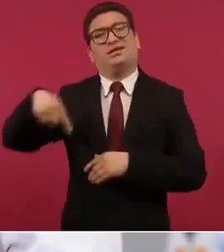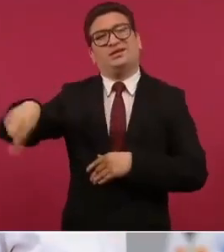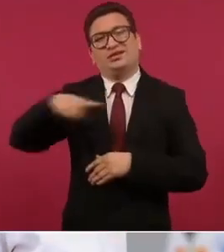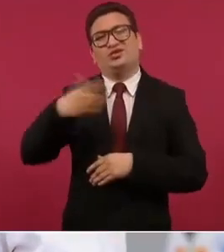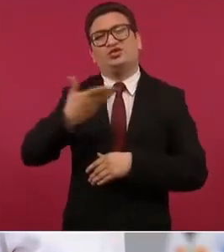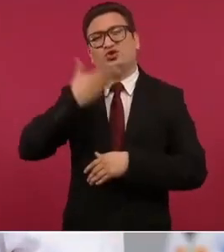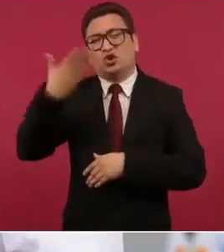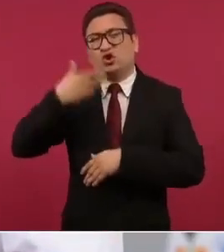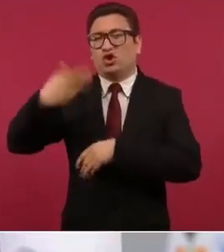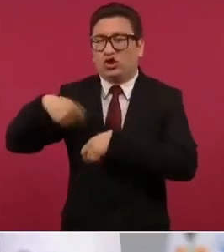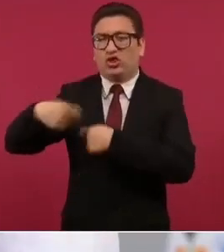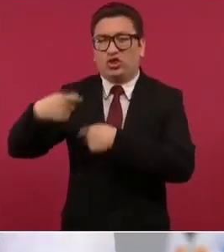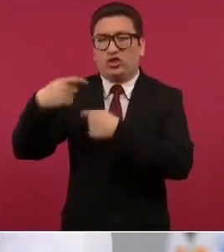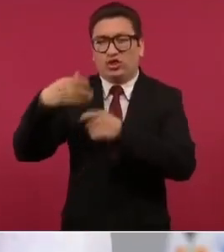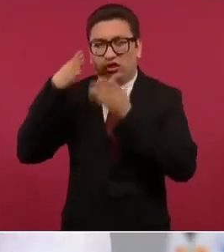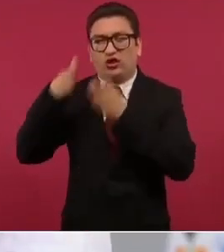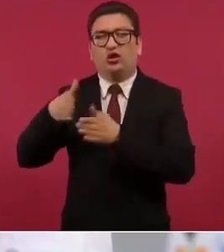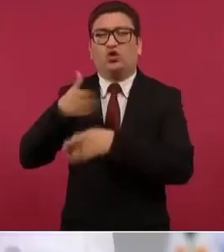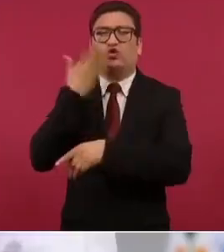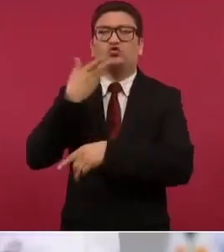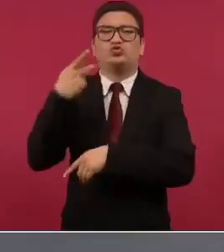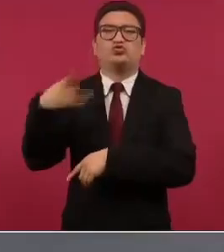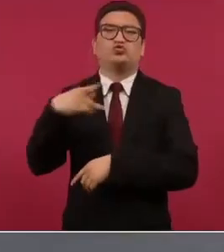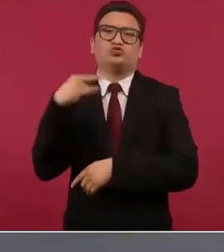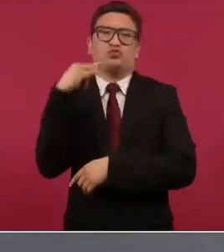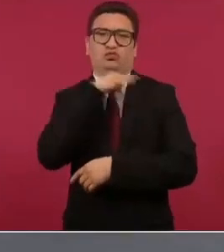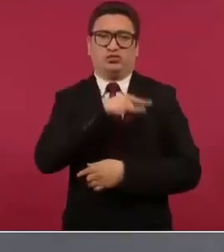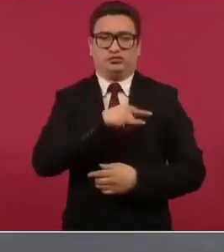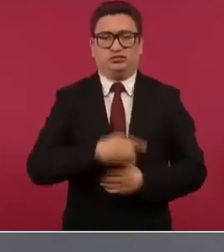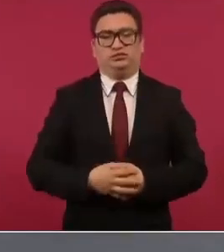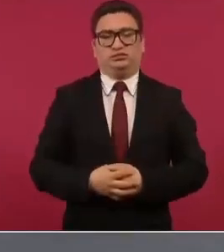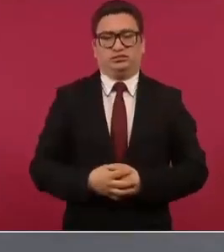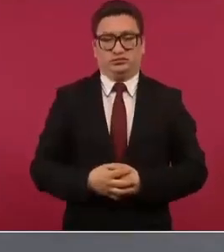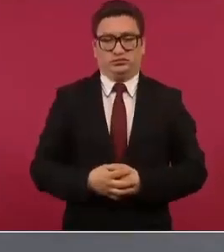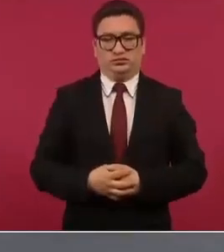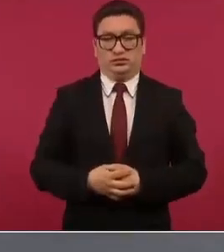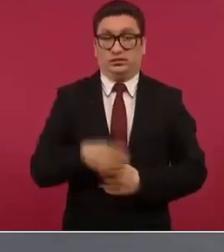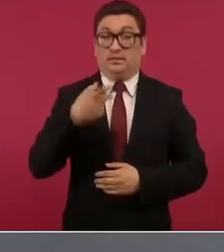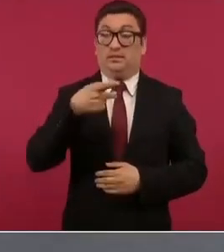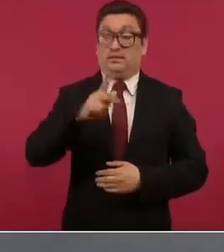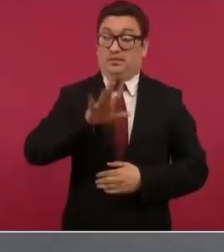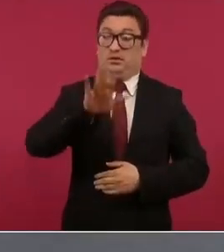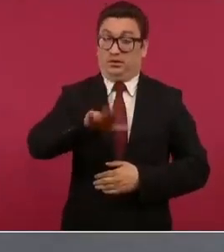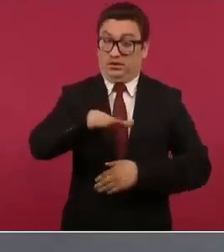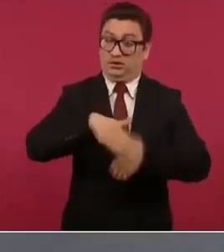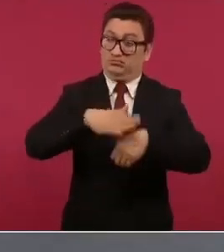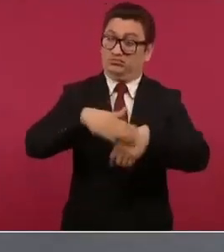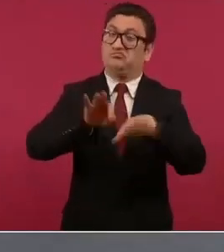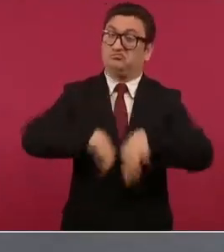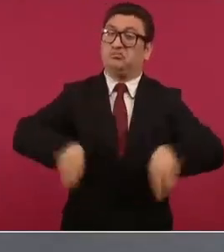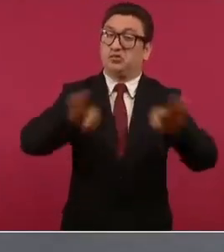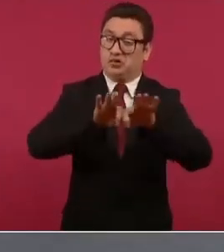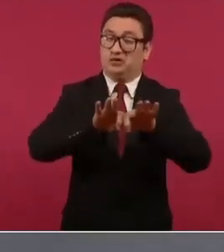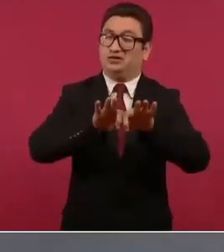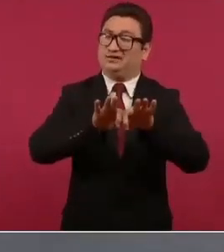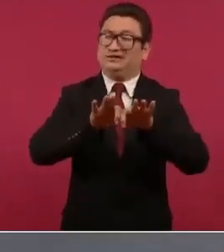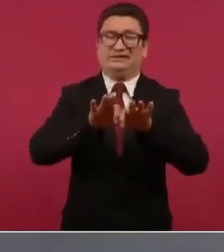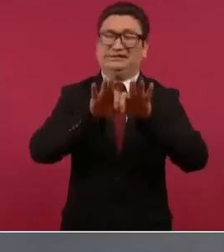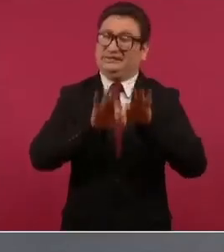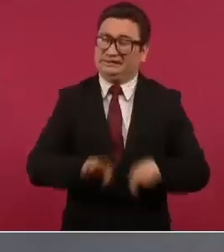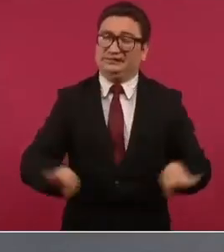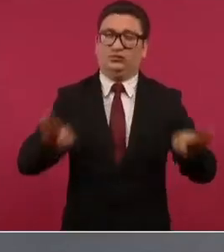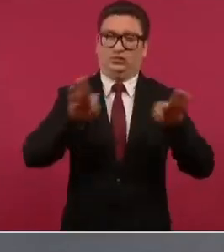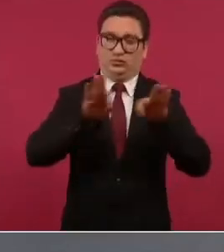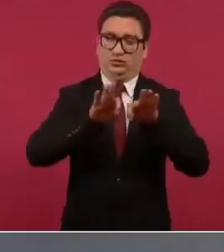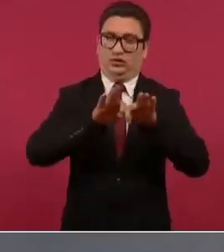del conservadurismo es la hipocresía pero es importante muy importante que se